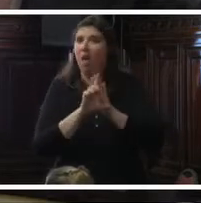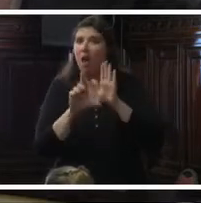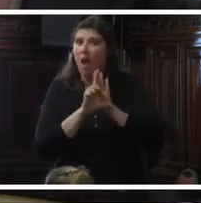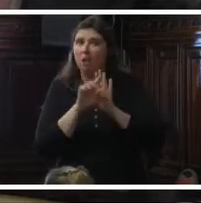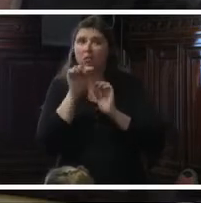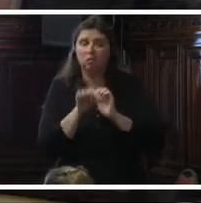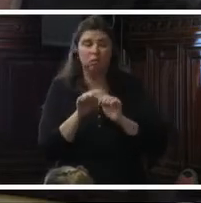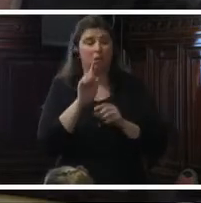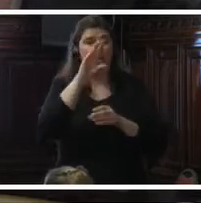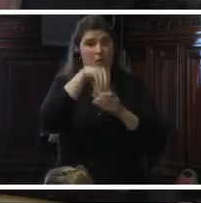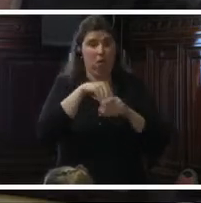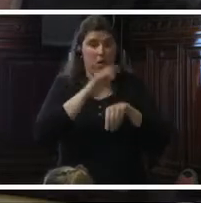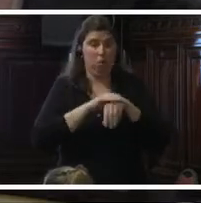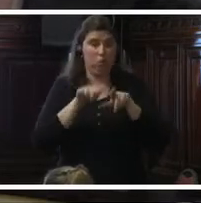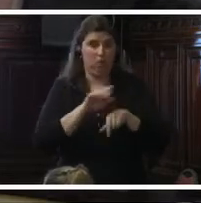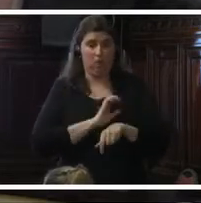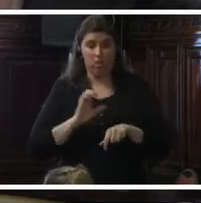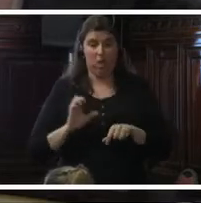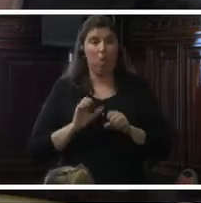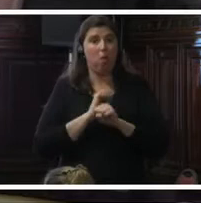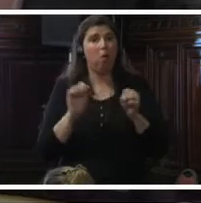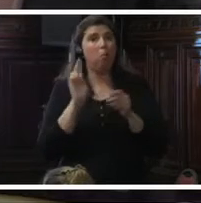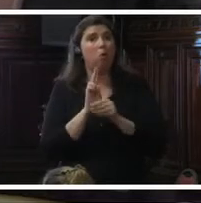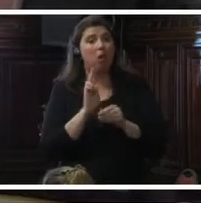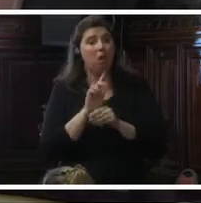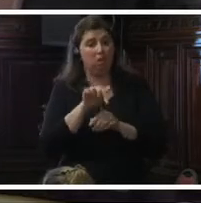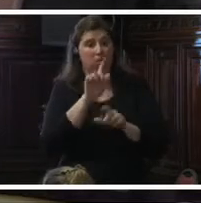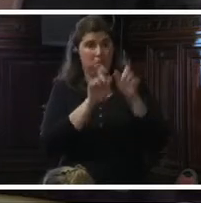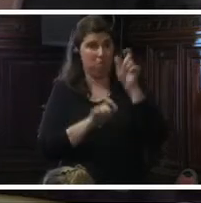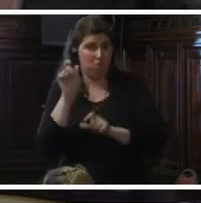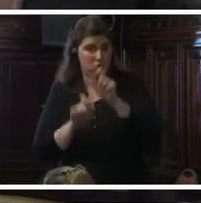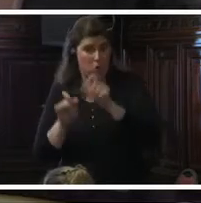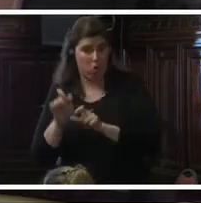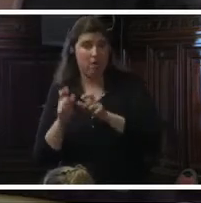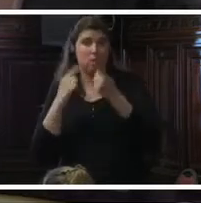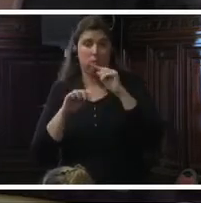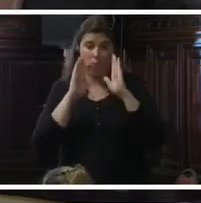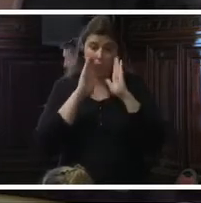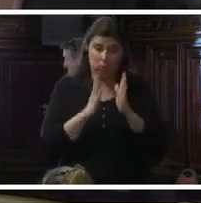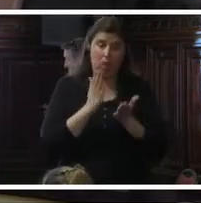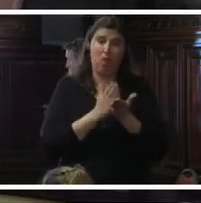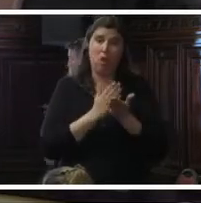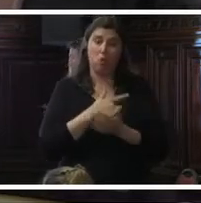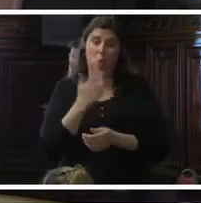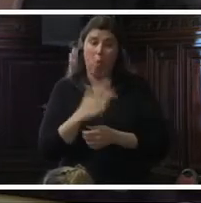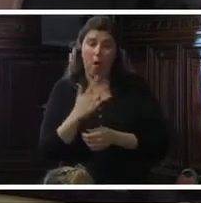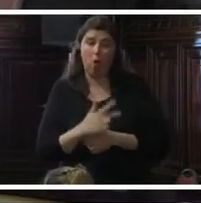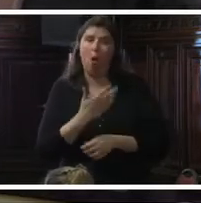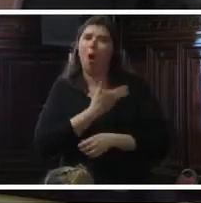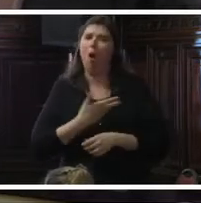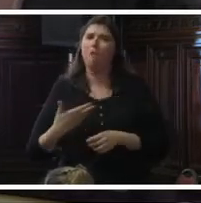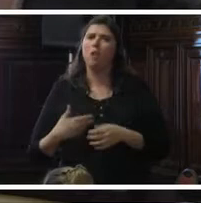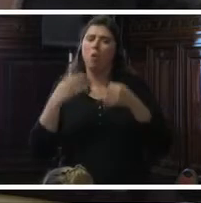en los estados para proteger a estas poblaciones. Desde un enfoque de derechos humanos, el contexto de Zika los gobiernos deben